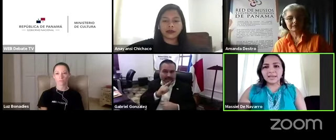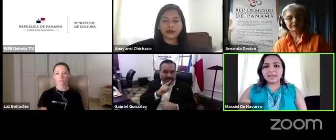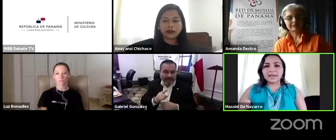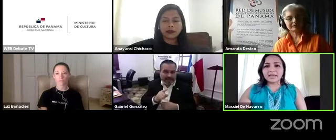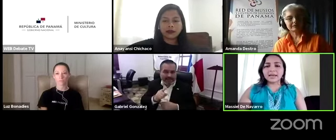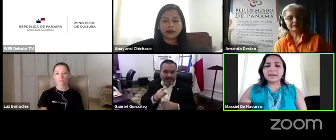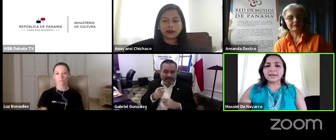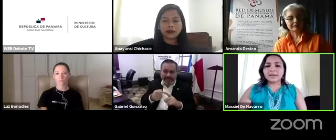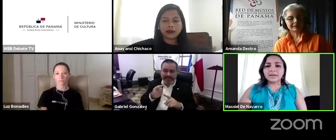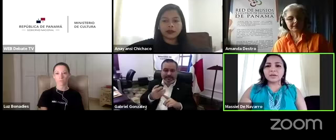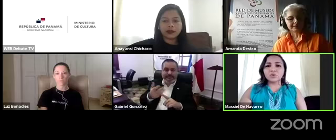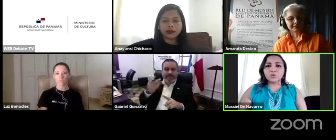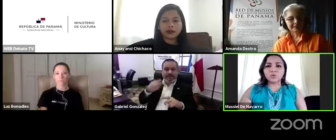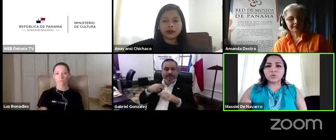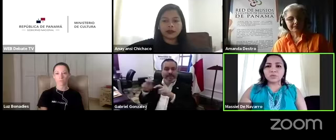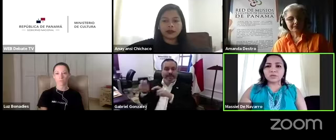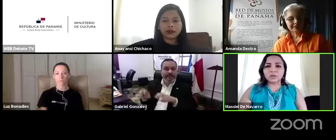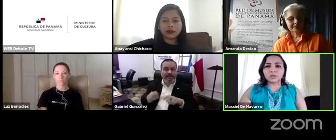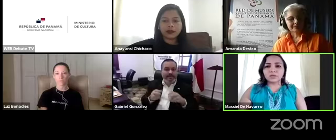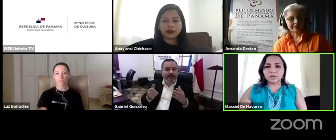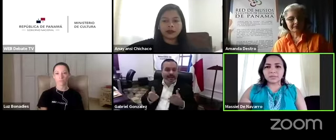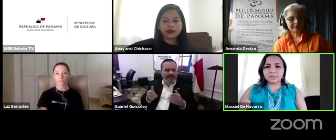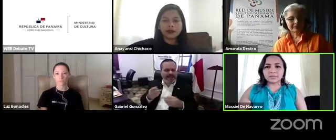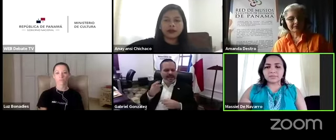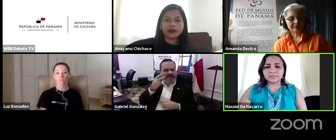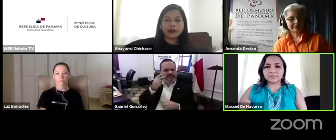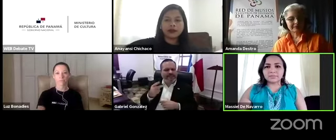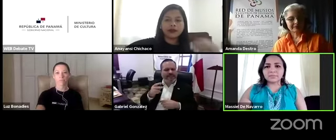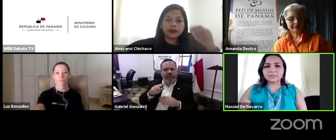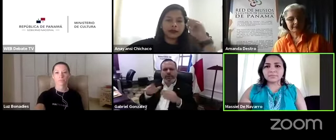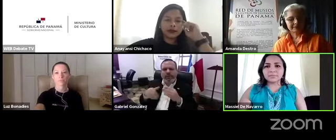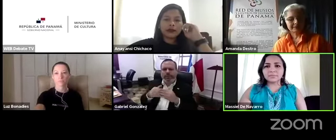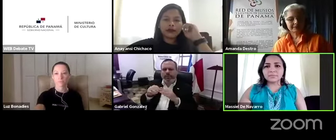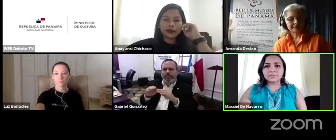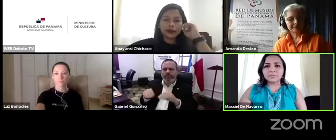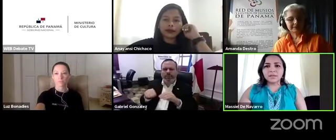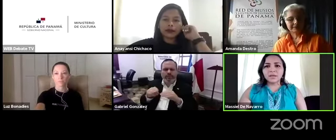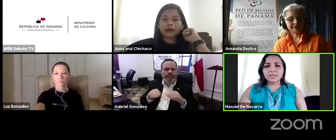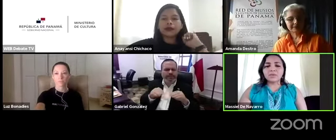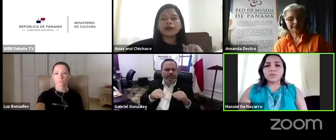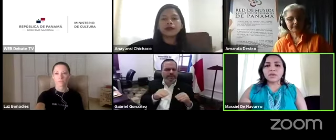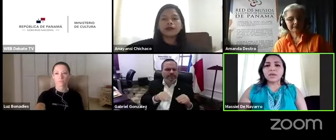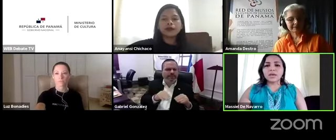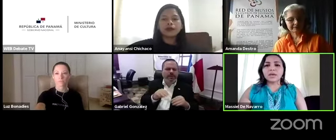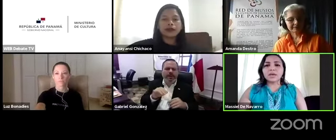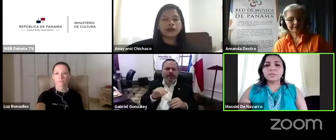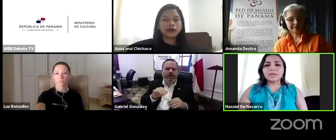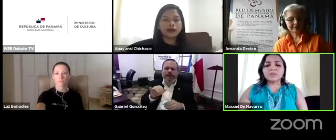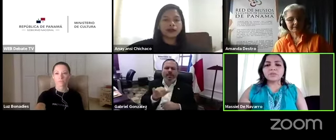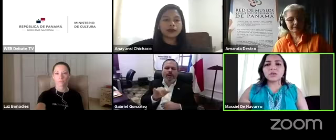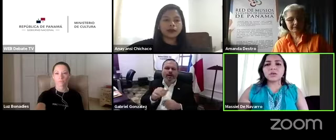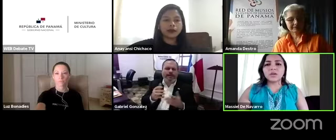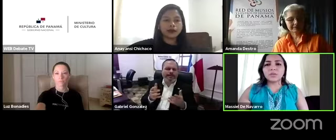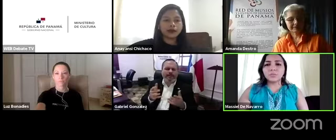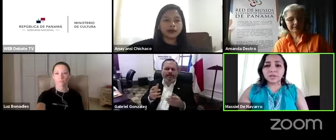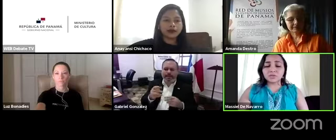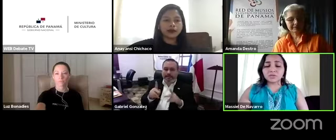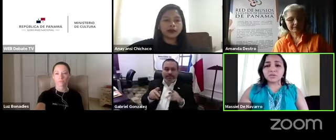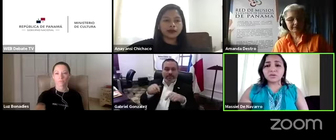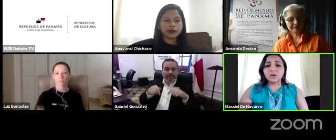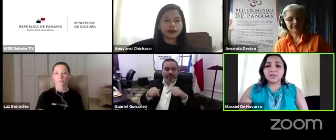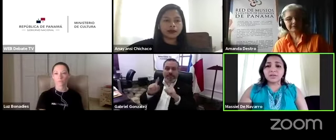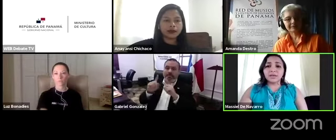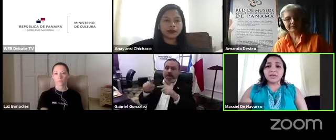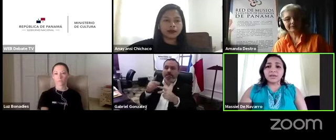tienen cada grupo de personas con discapacidad sabemos que en el paso que hemos